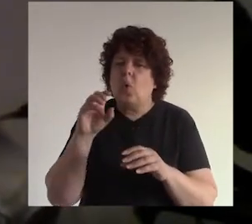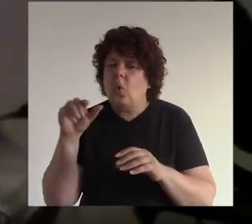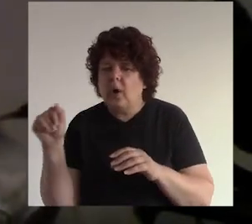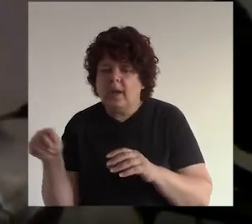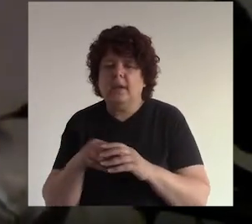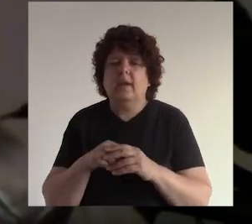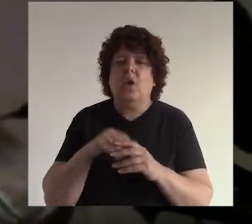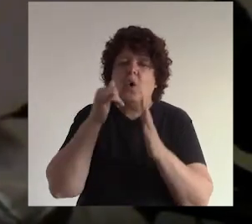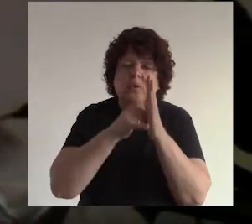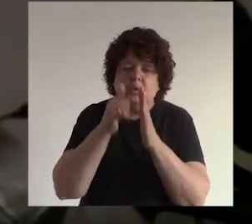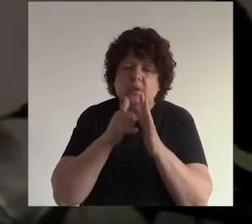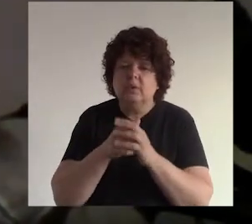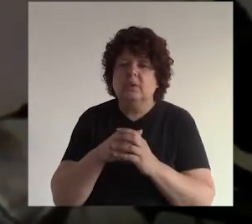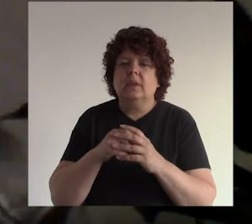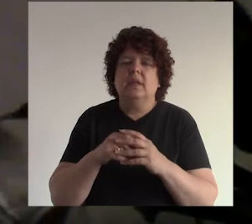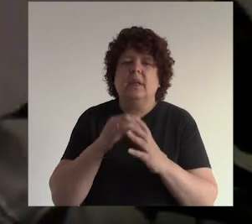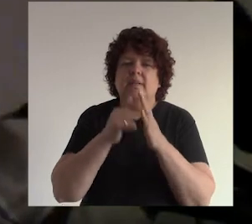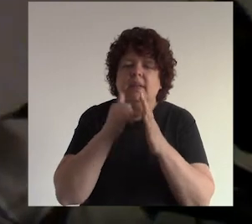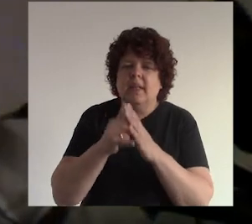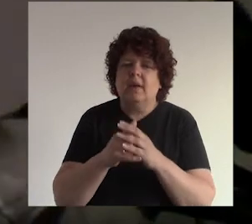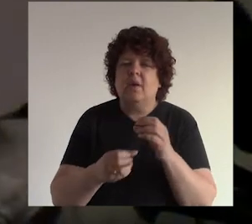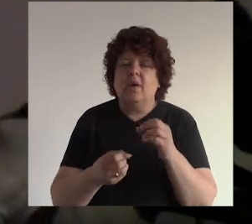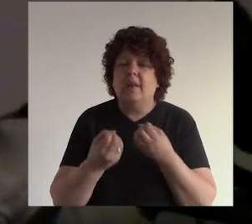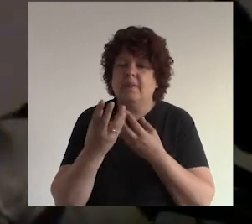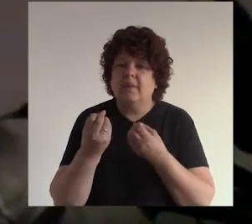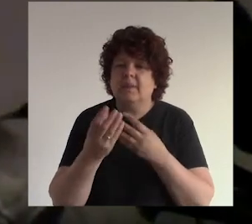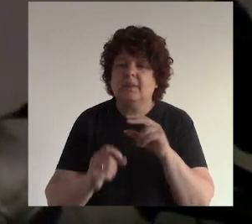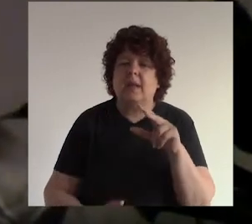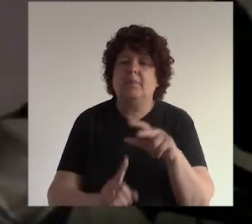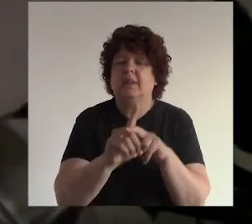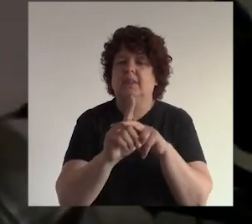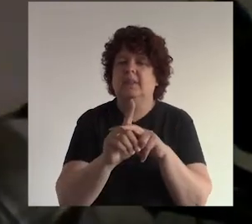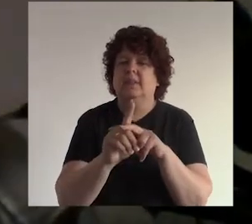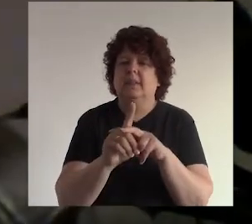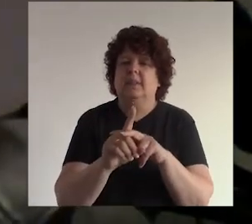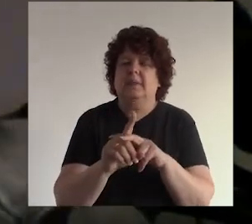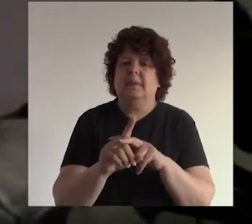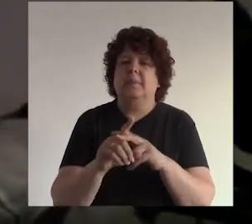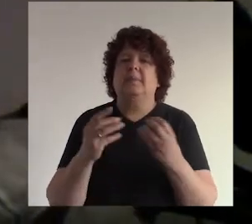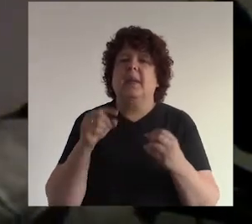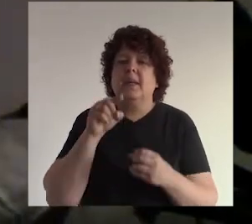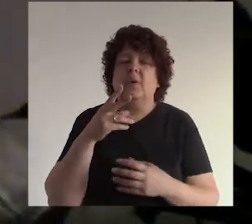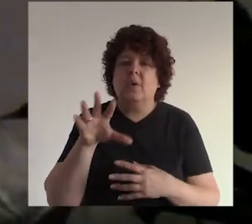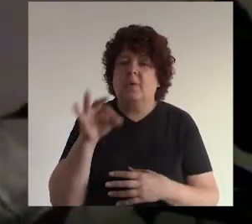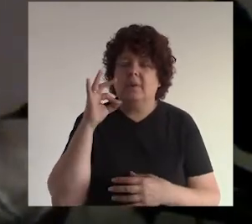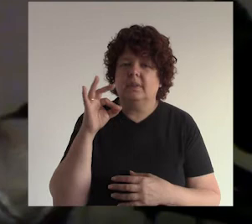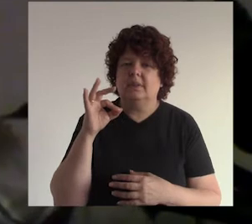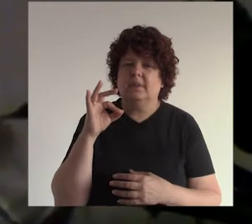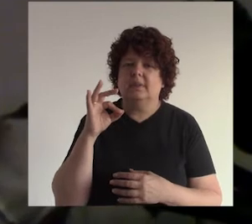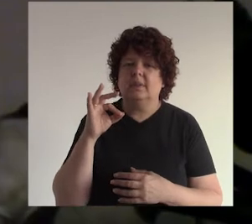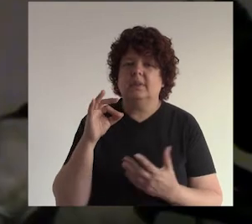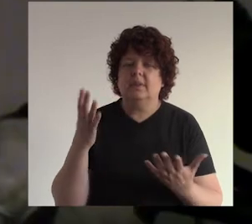y la la el video o el contenido de Gabriela tiene que aparecer ahí para que sea para que para que yo lo